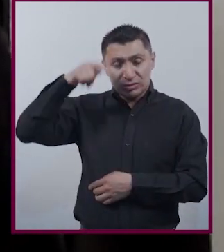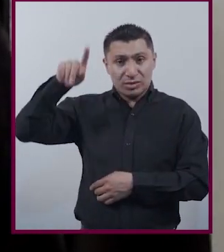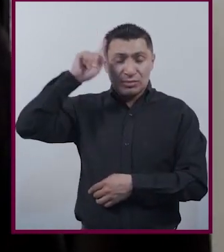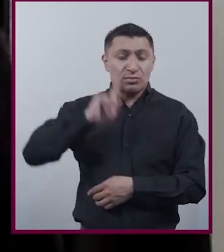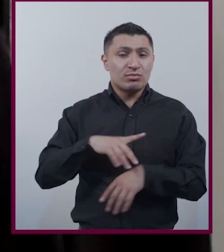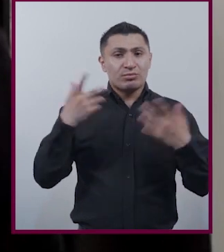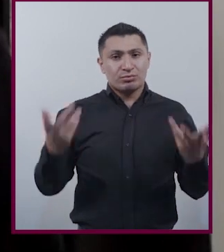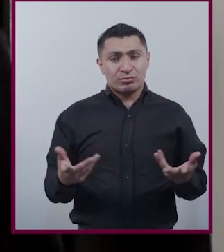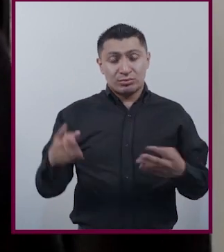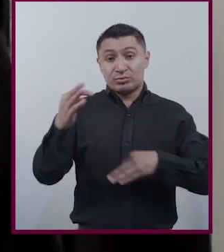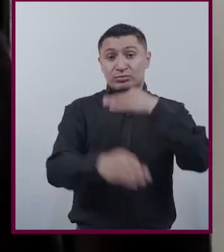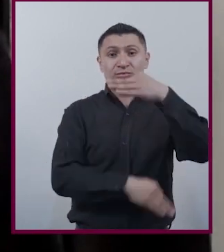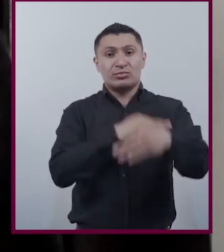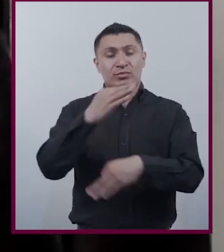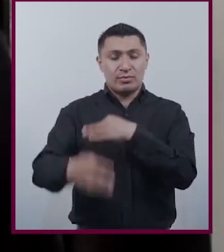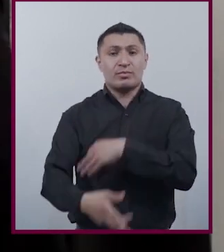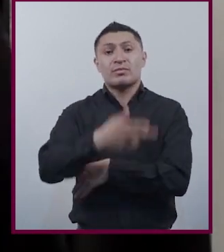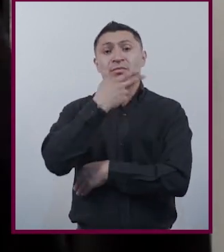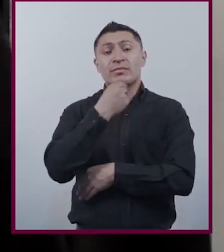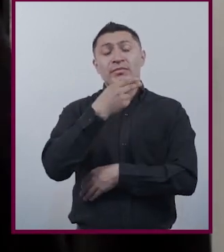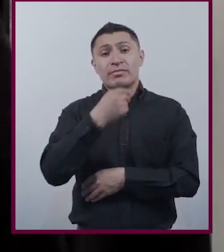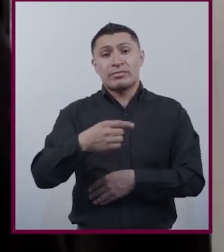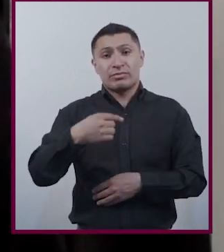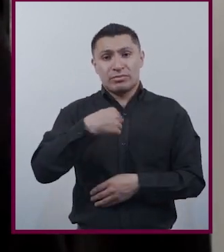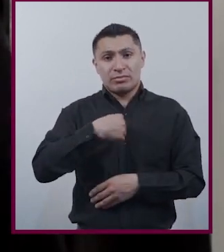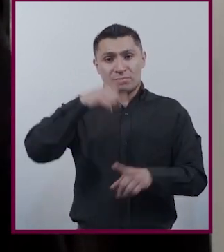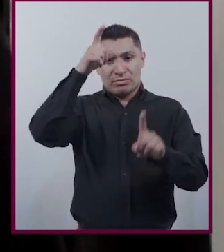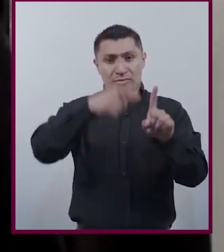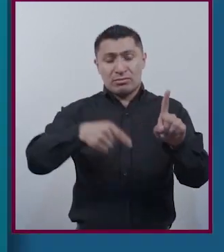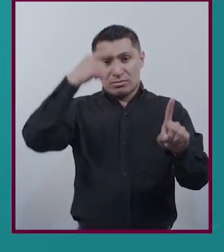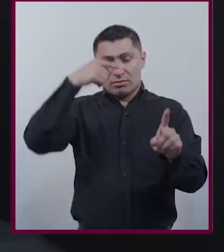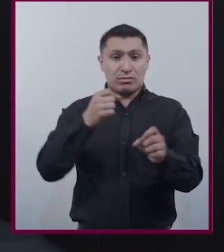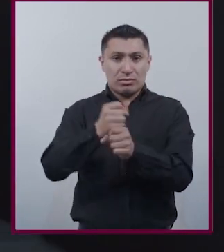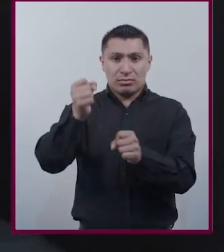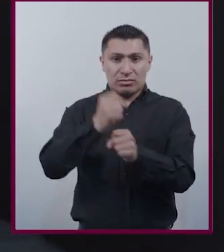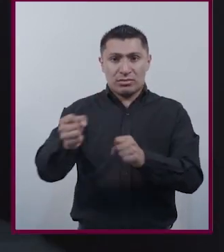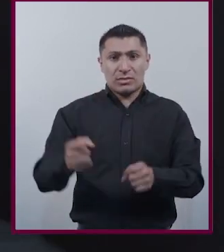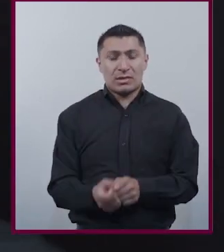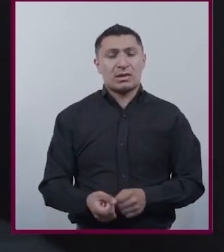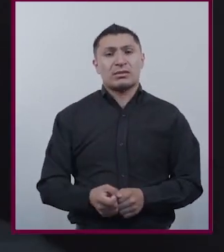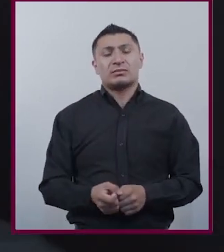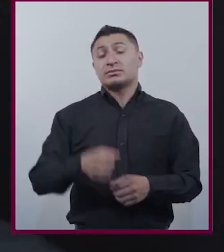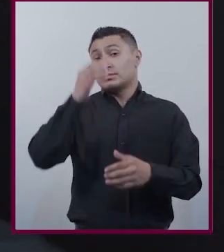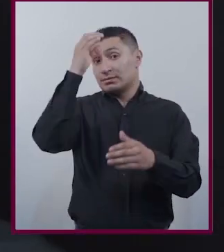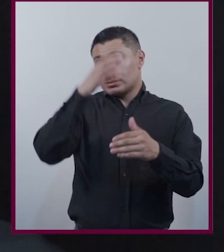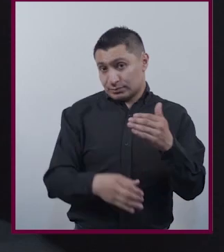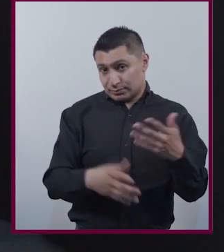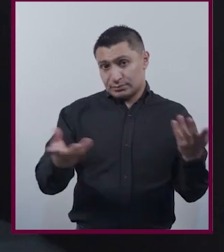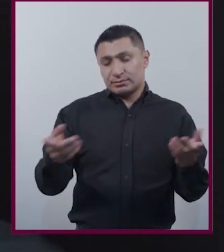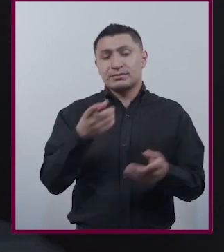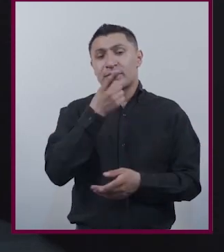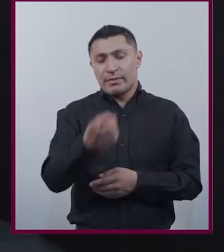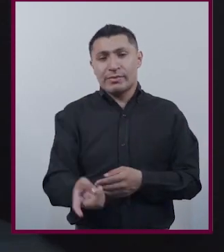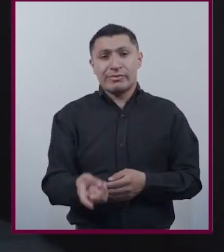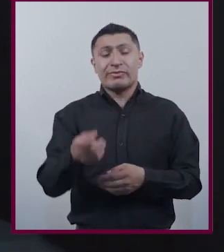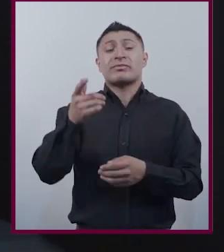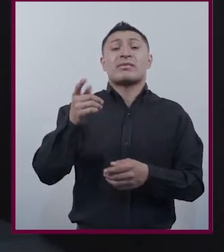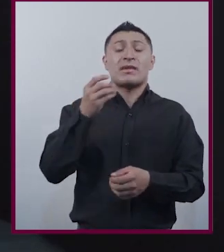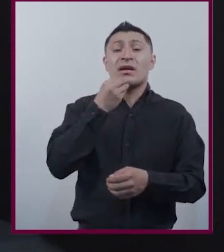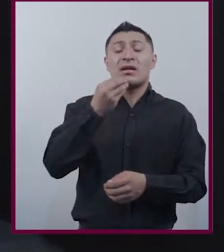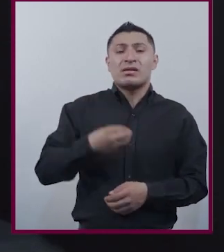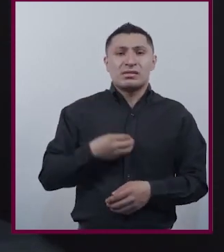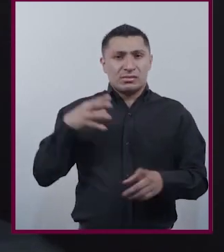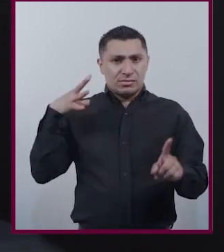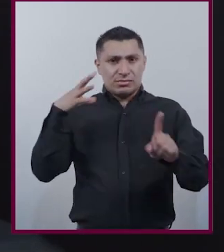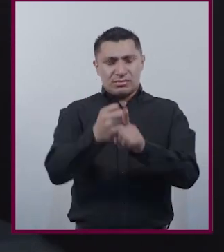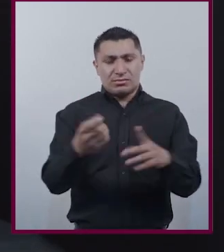que Todos los hombres Están facultados Para ser violentos Para terminar Podemos concluir Que a pesar De los logros